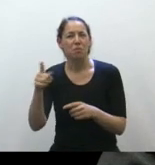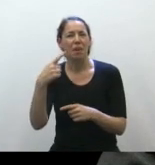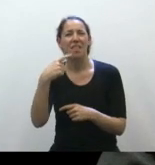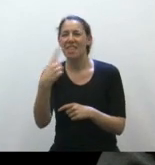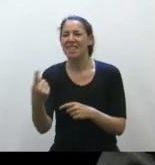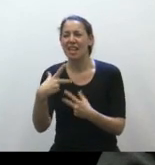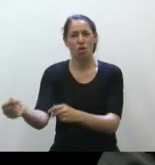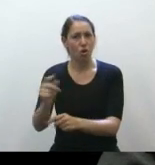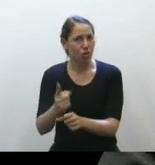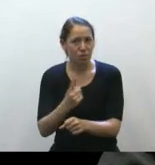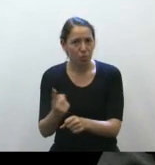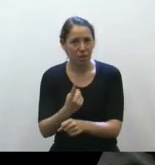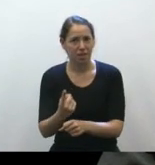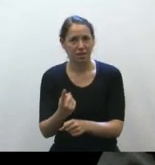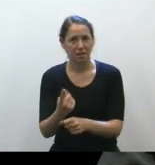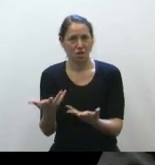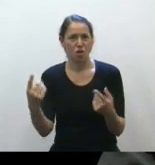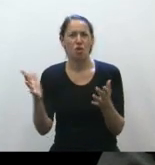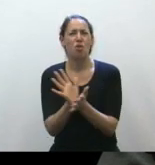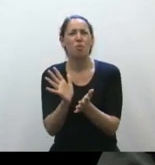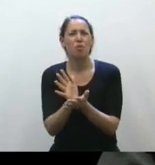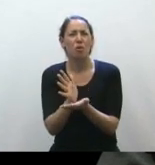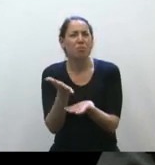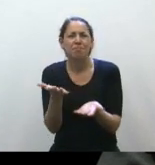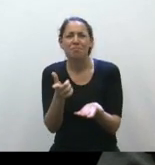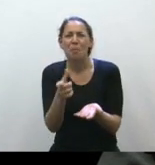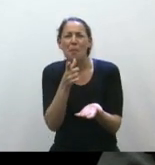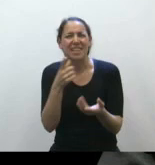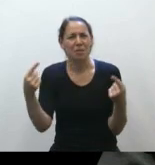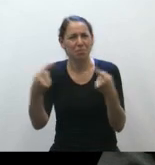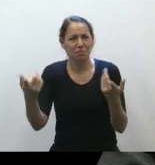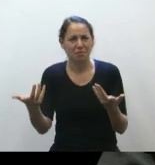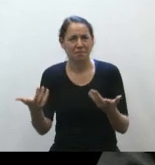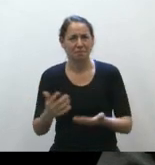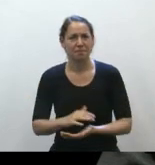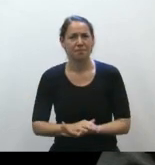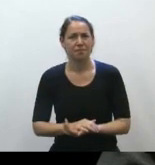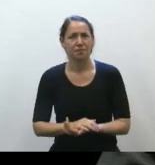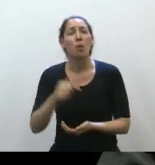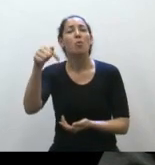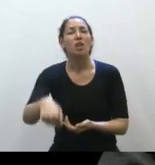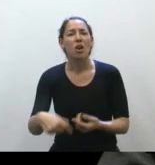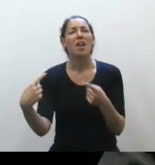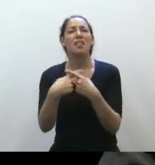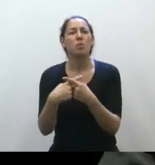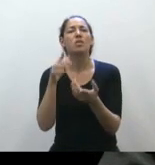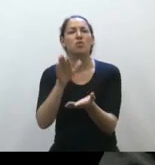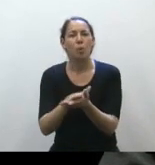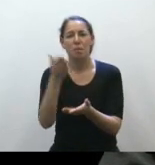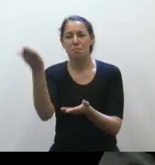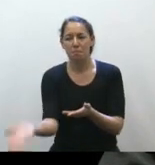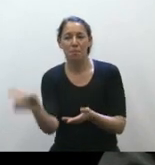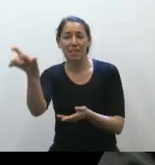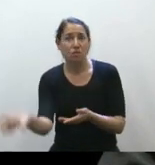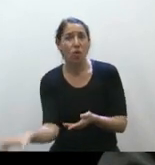Parece absurdo tener que decir, estamos discutiendo, porque no estamos discutiendo de una persona o de la mujer,